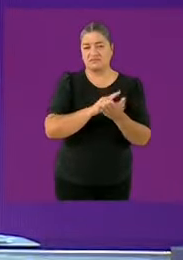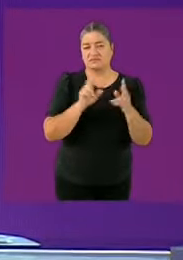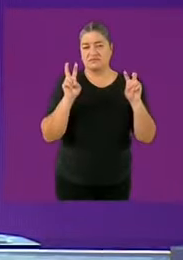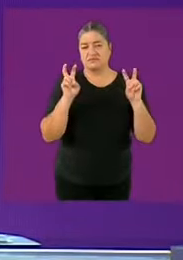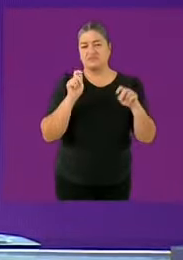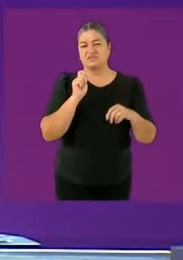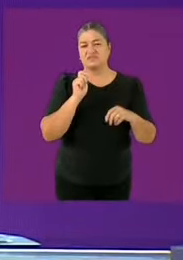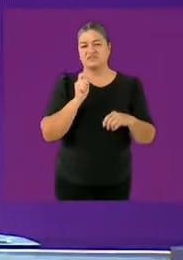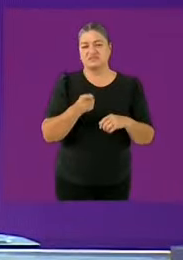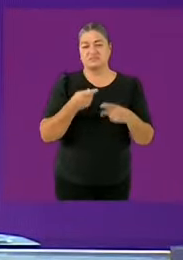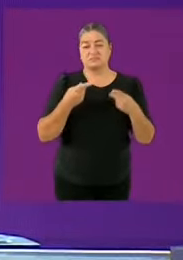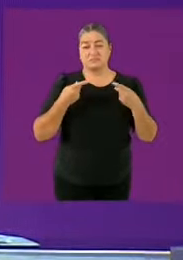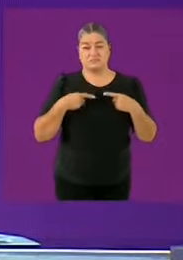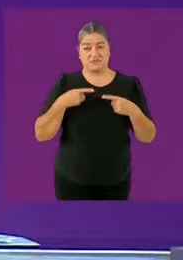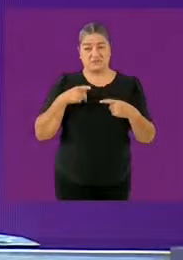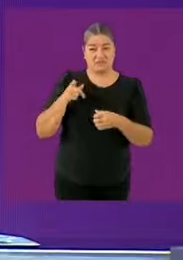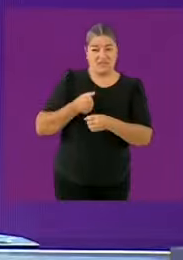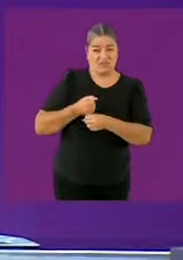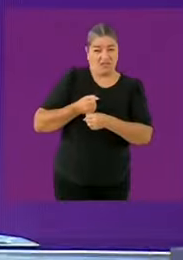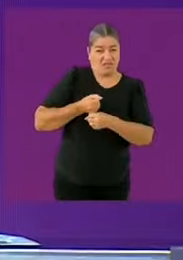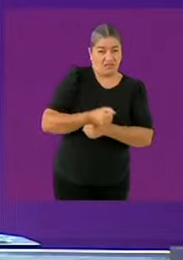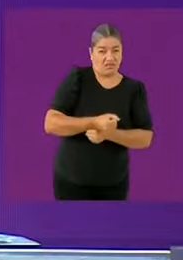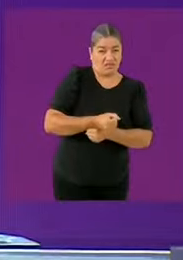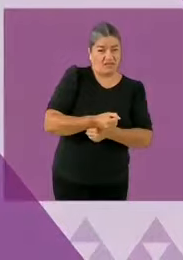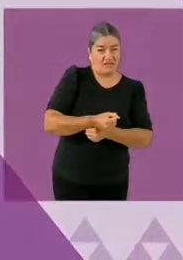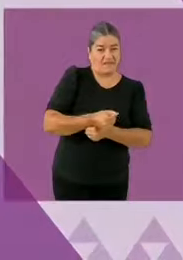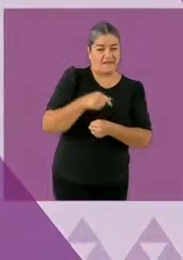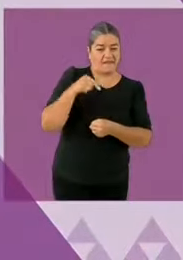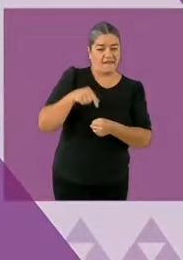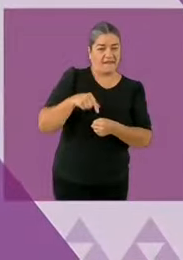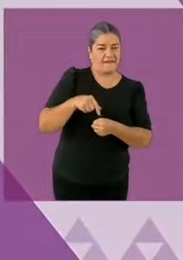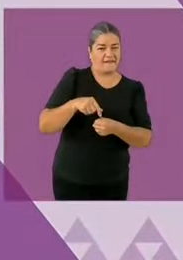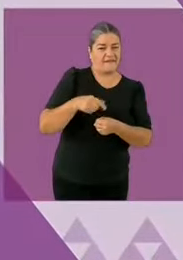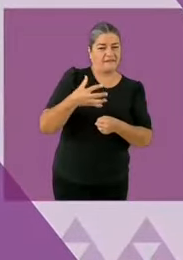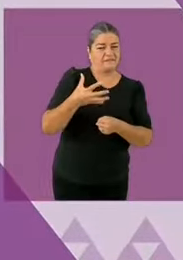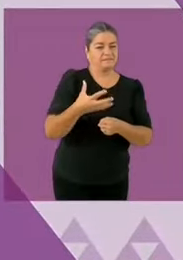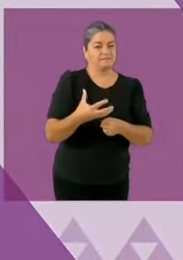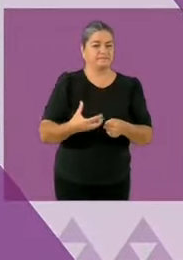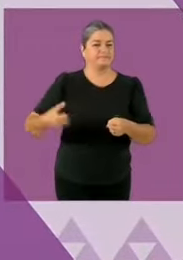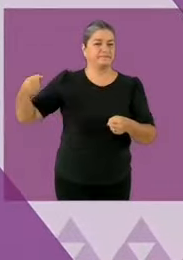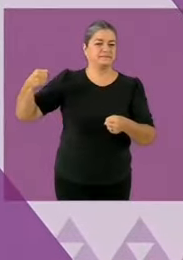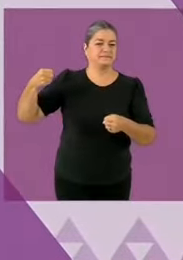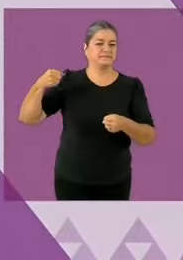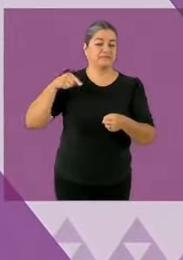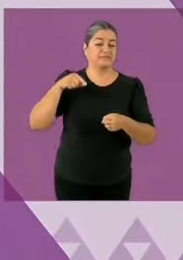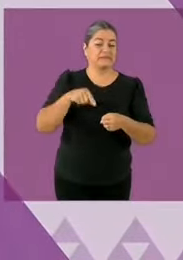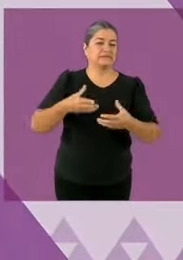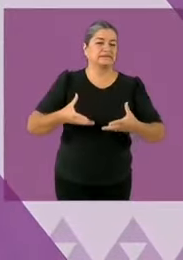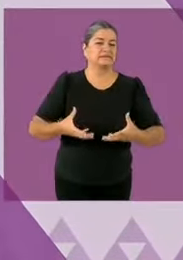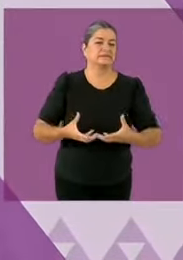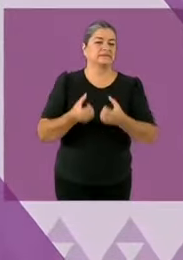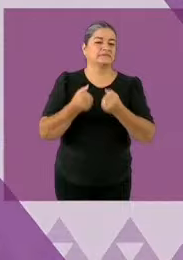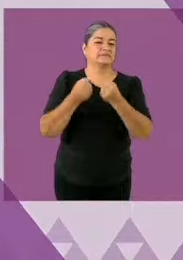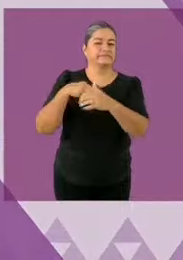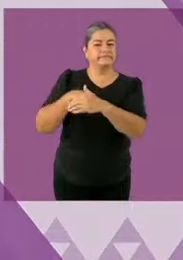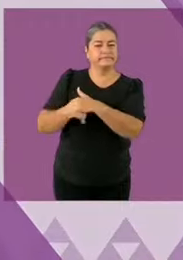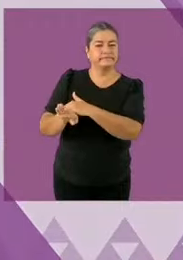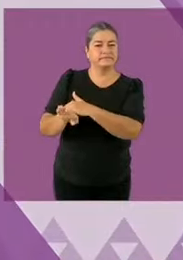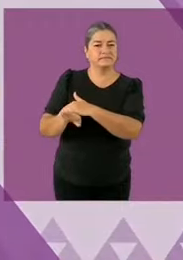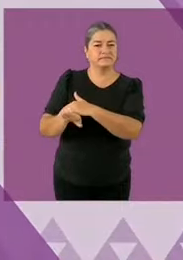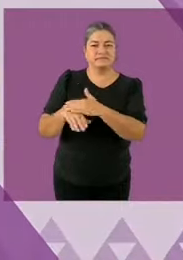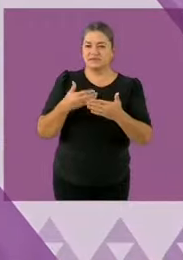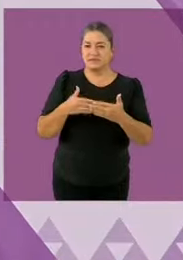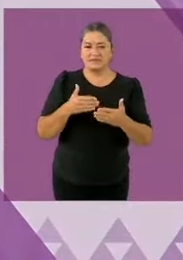vulnerada hay que sacarla a un refugio siempre me planteé porque la mujer tiene que ir a un refugio no el que tiene que salir de casa es el